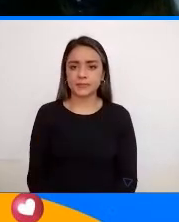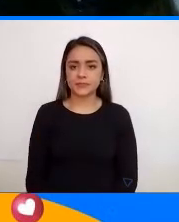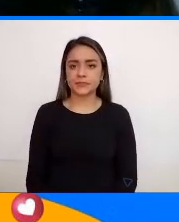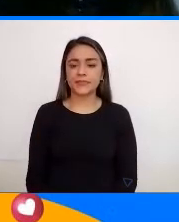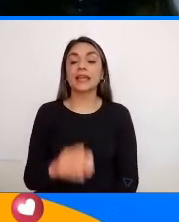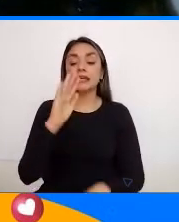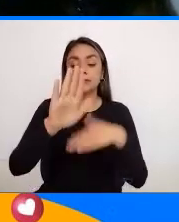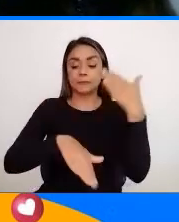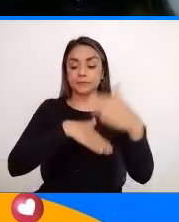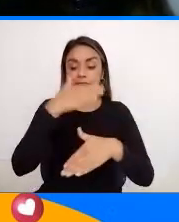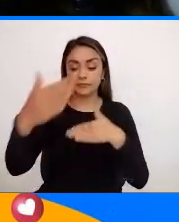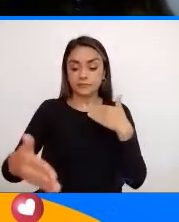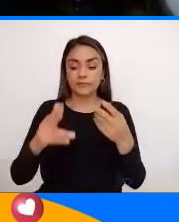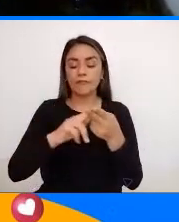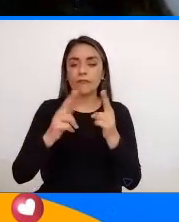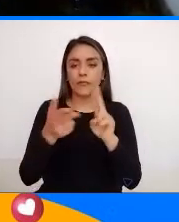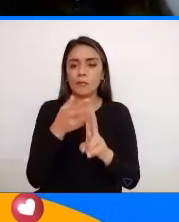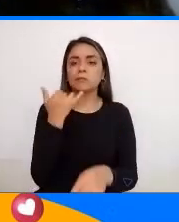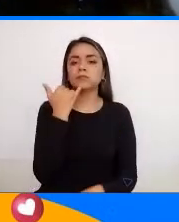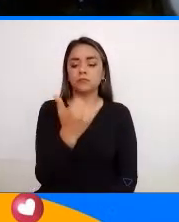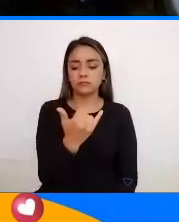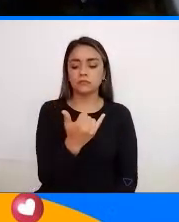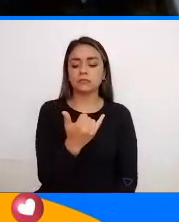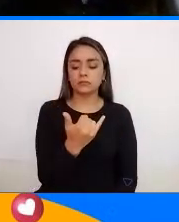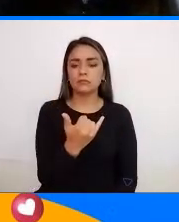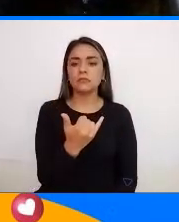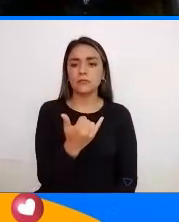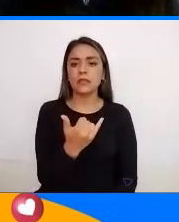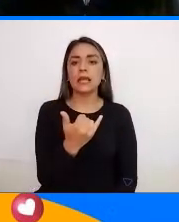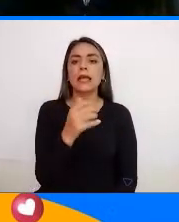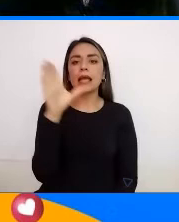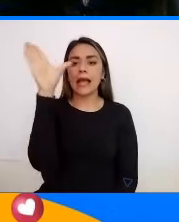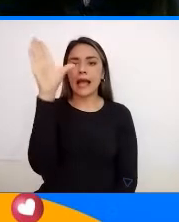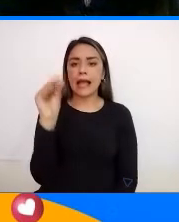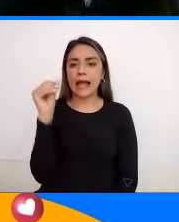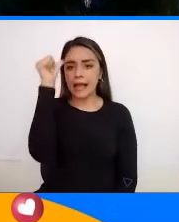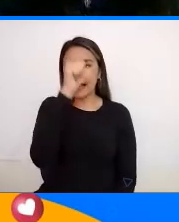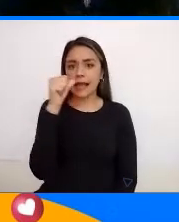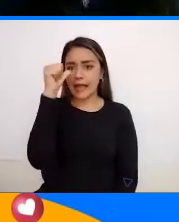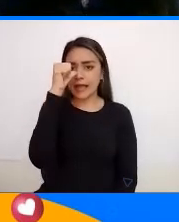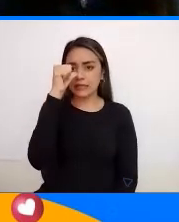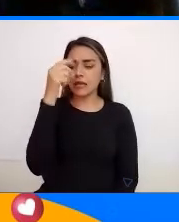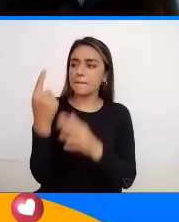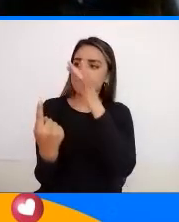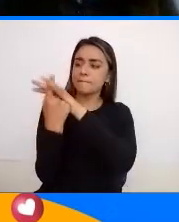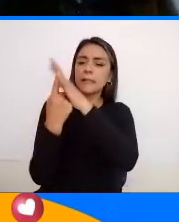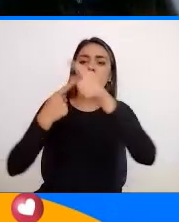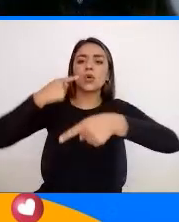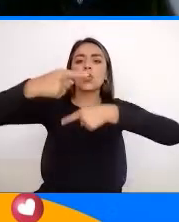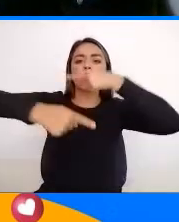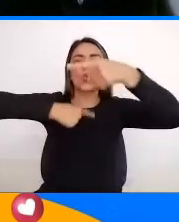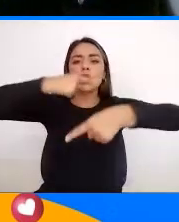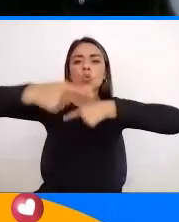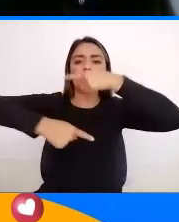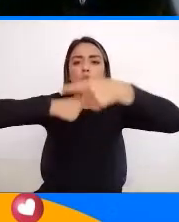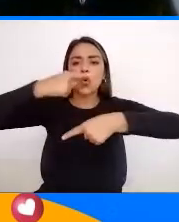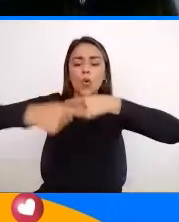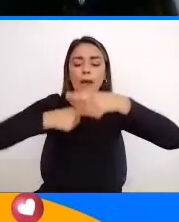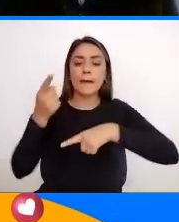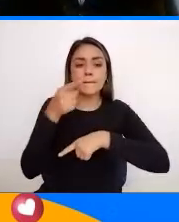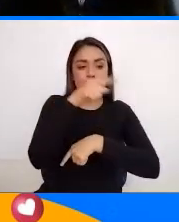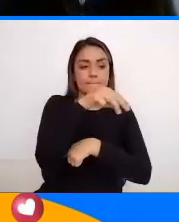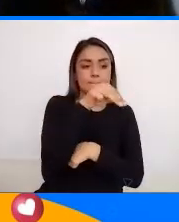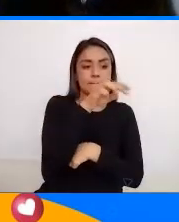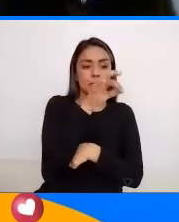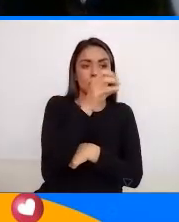Posteriormente Entonces tenemos Asia Menor Con los inicios de la rueda ¿Cierto? Y en Mesopotamia Cerca del